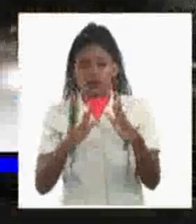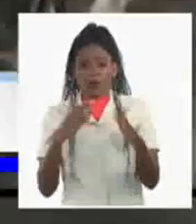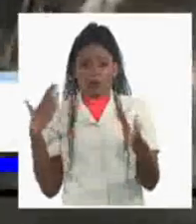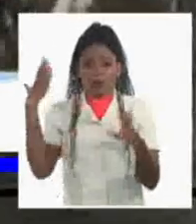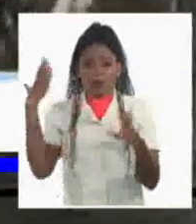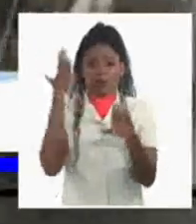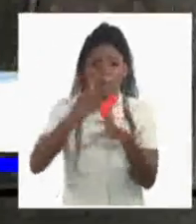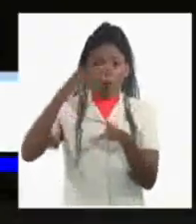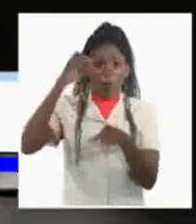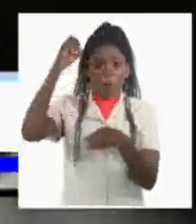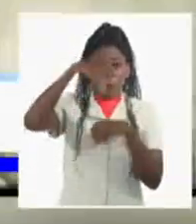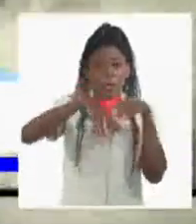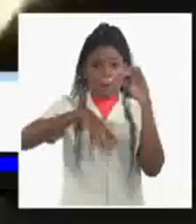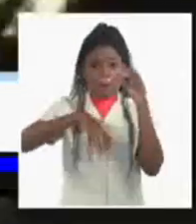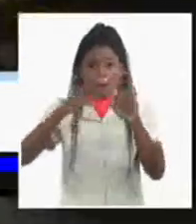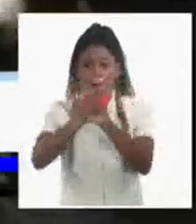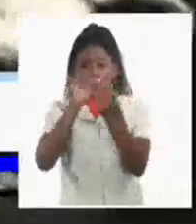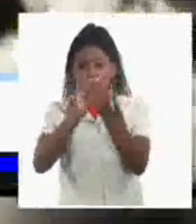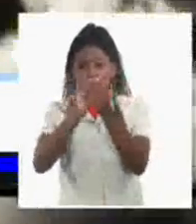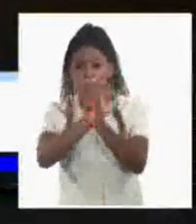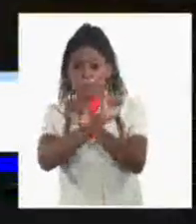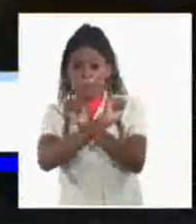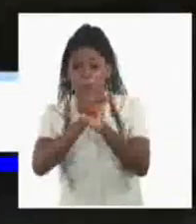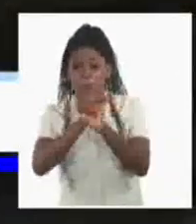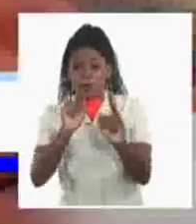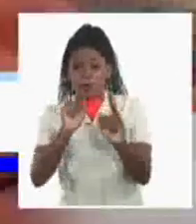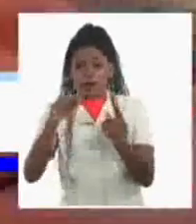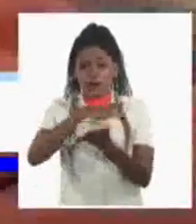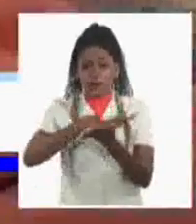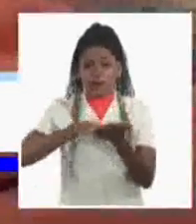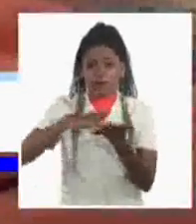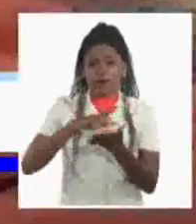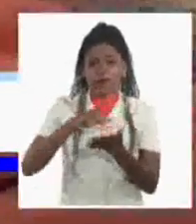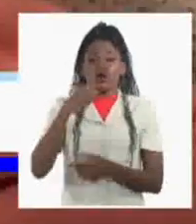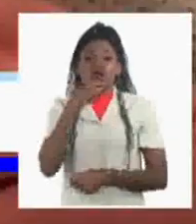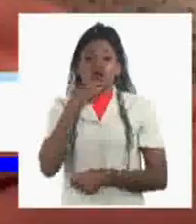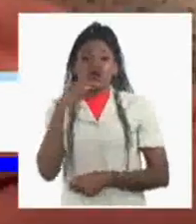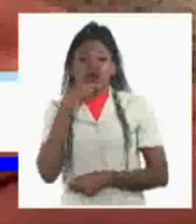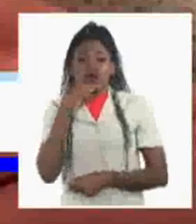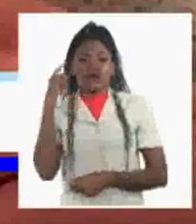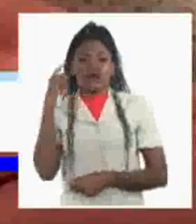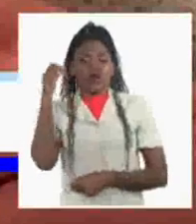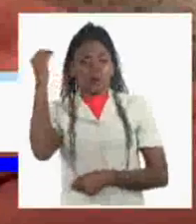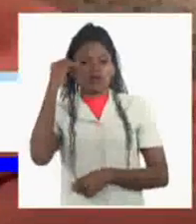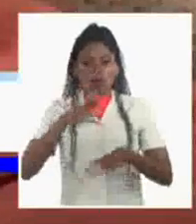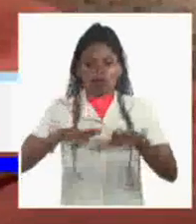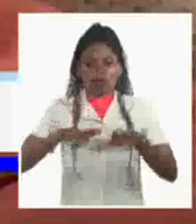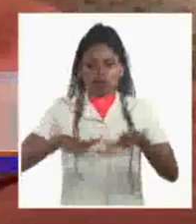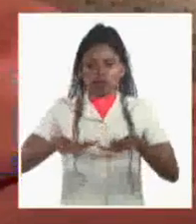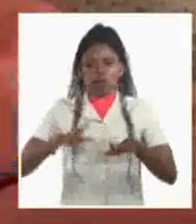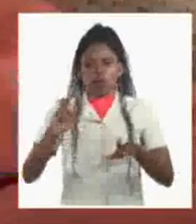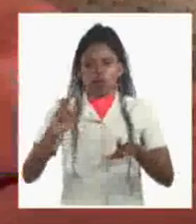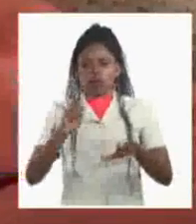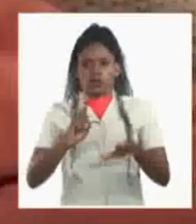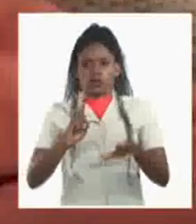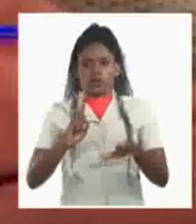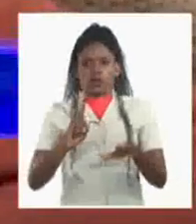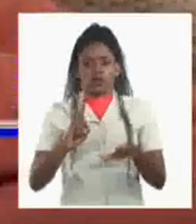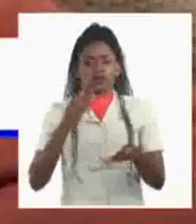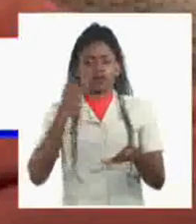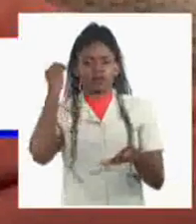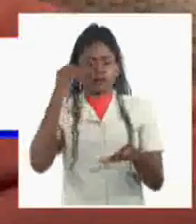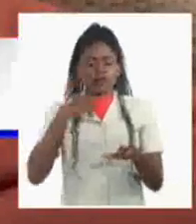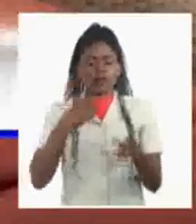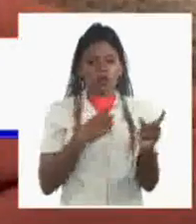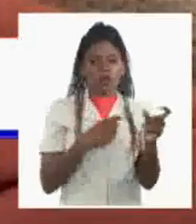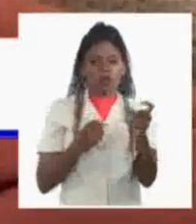Breglitov, la más occidental localidad de la URSS. Pensé que era un terremoto. No podía creer que había una guerra.